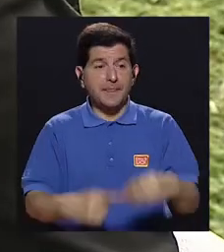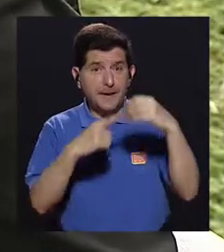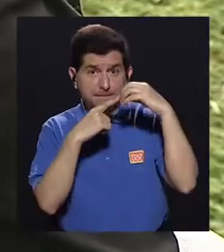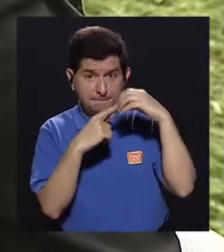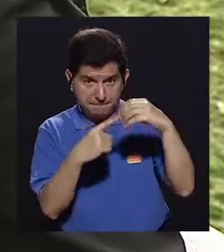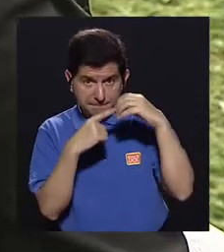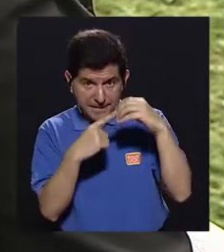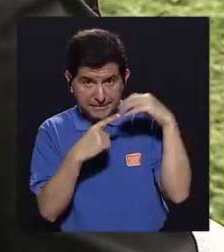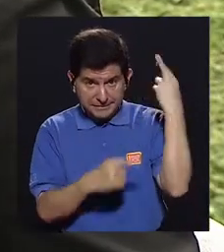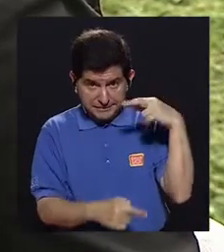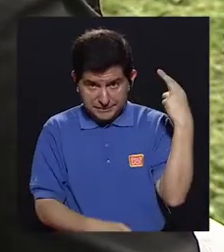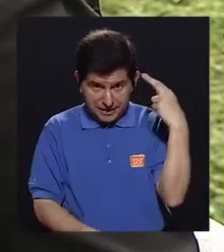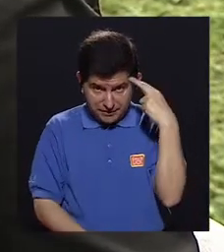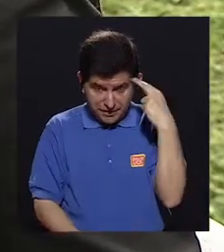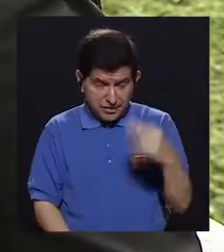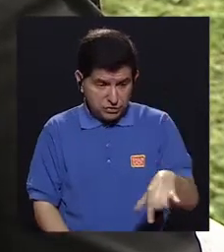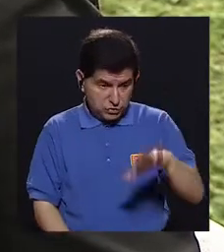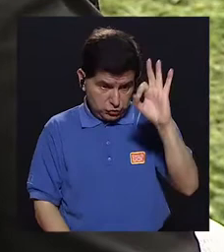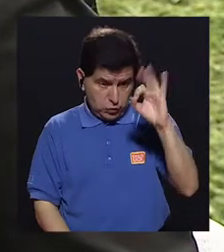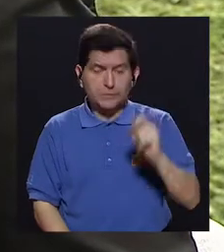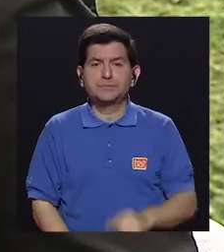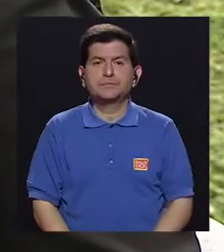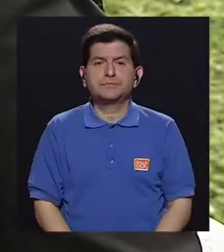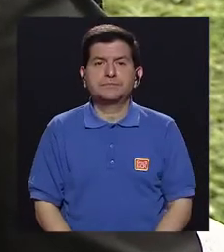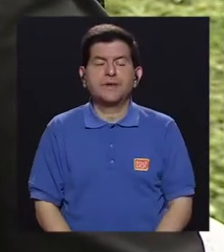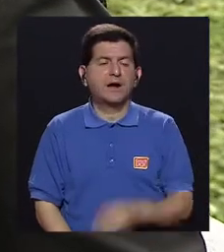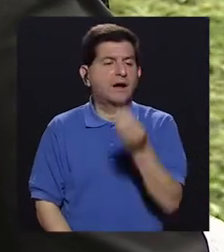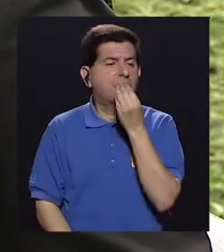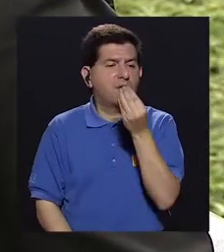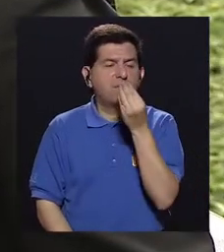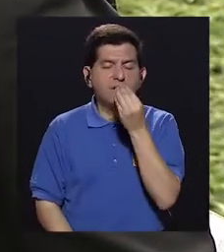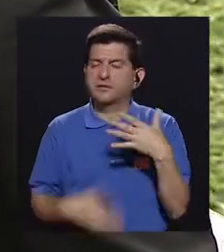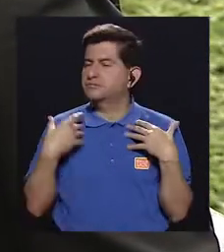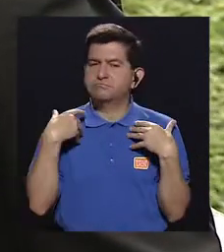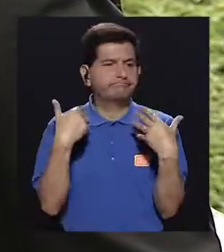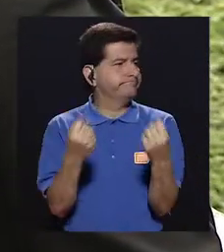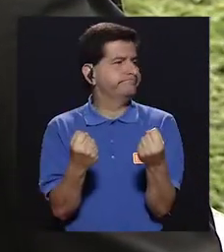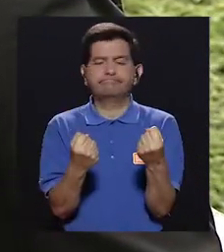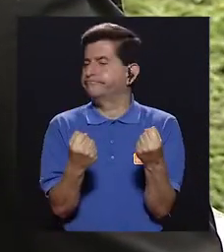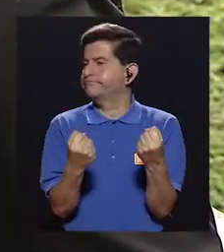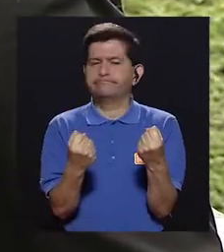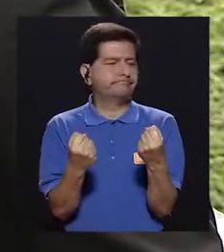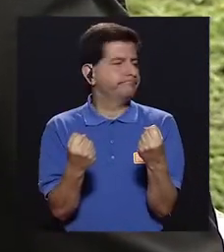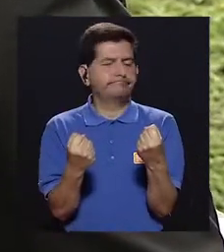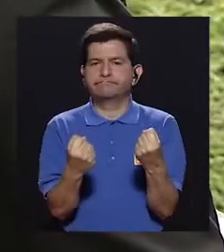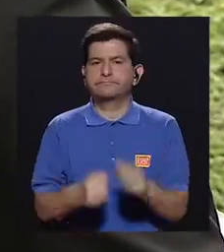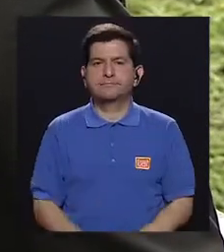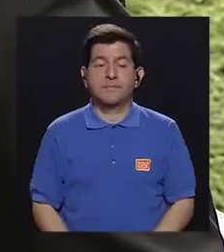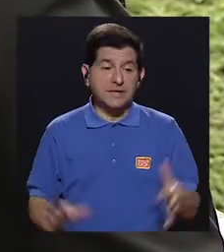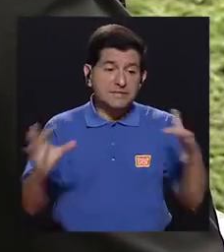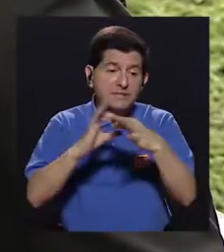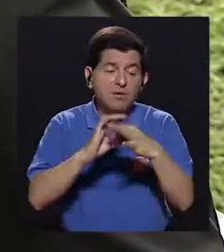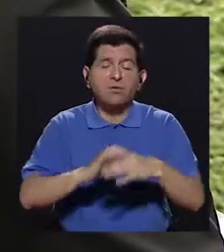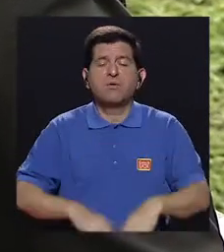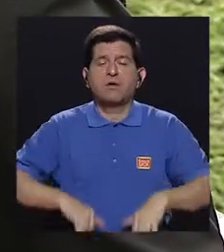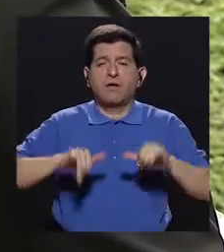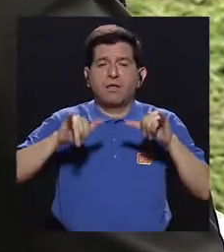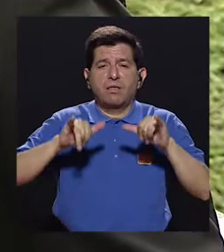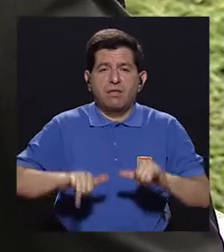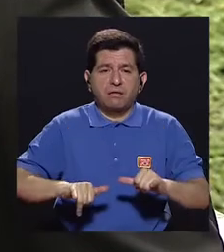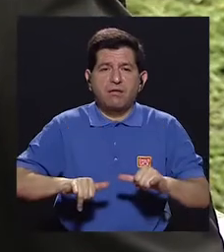Bueno, la principal causa que se ha encontrado es por una alimentación no saludable, unido al